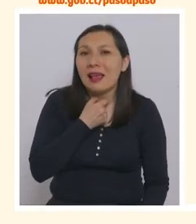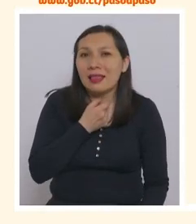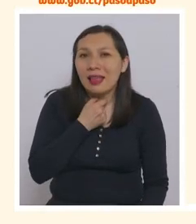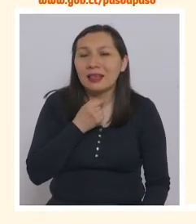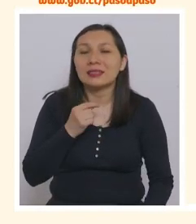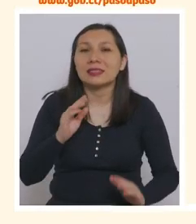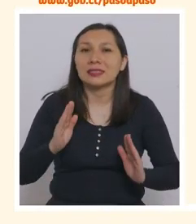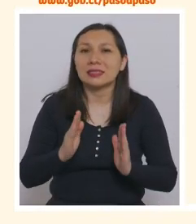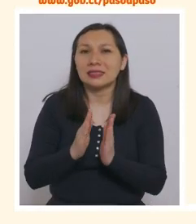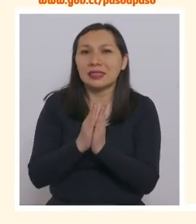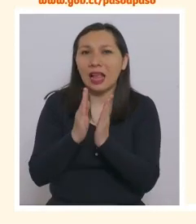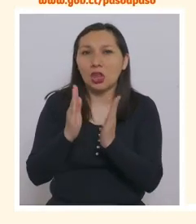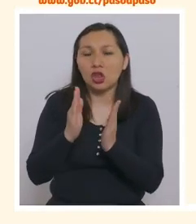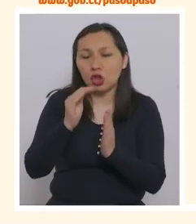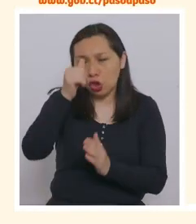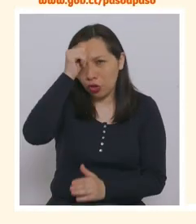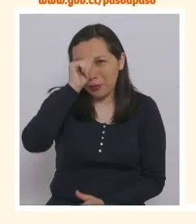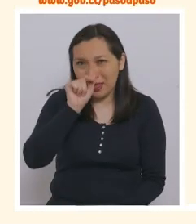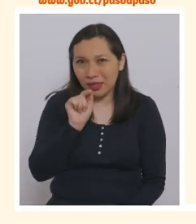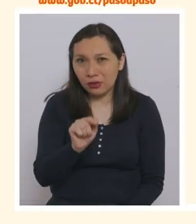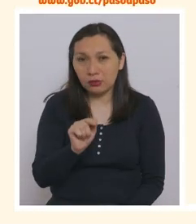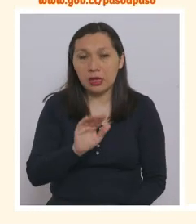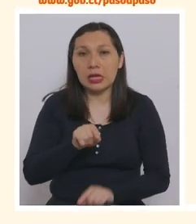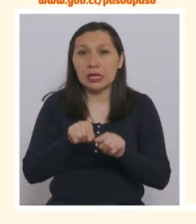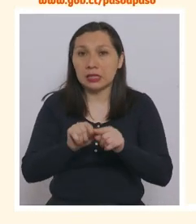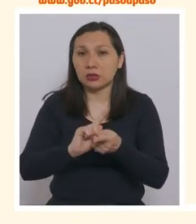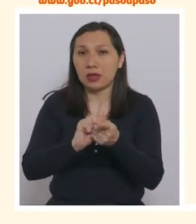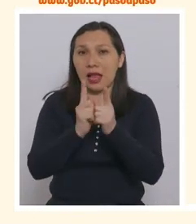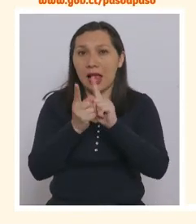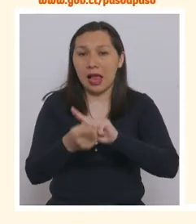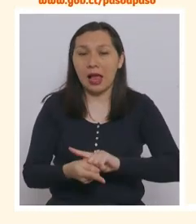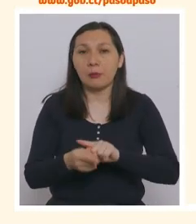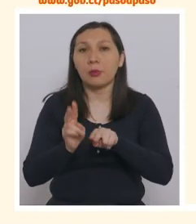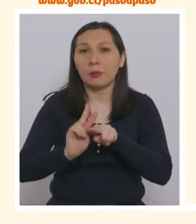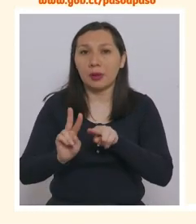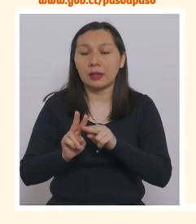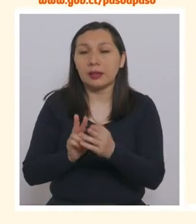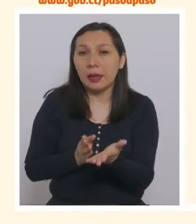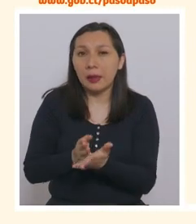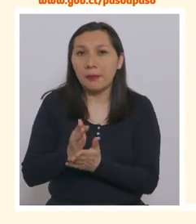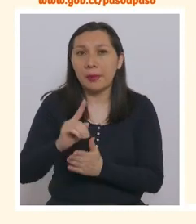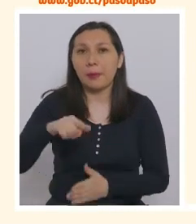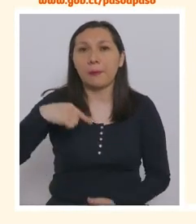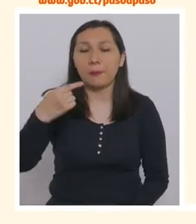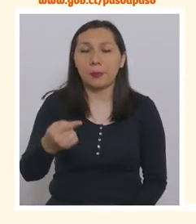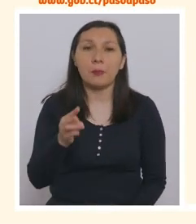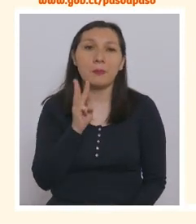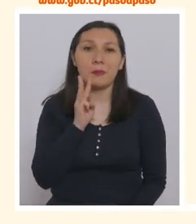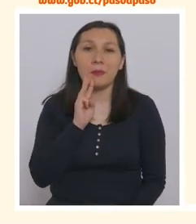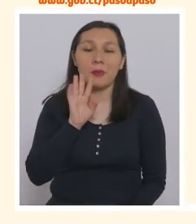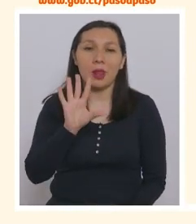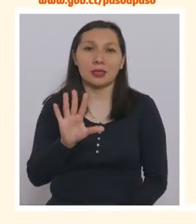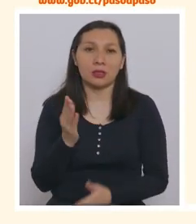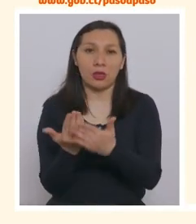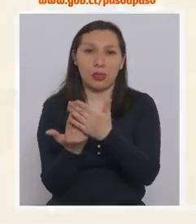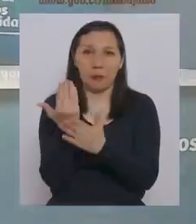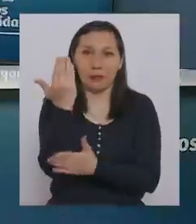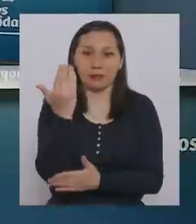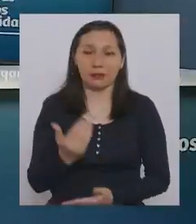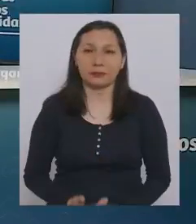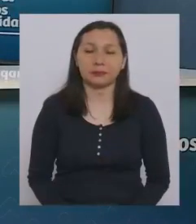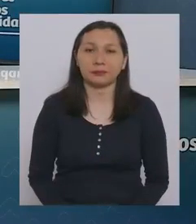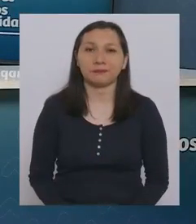Santo Domingo. Esos son los cambios para realizarse a partir del día miércoles a las 5 de la mañana.